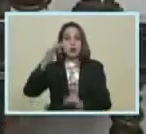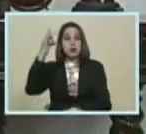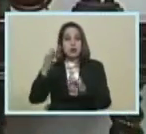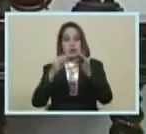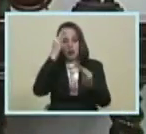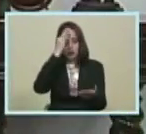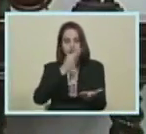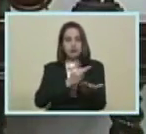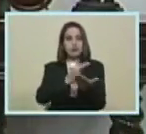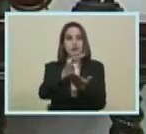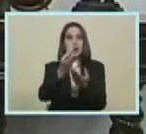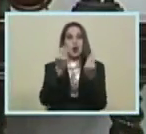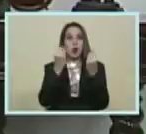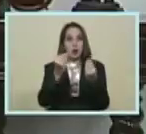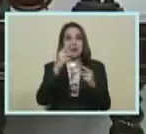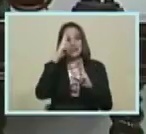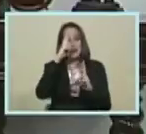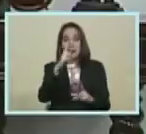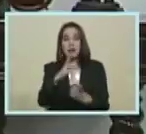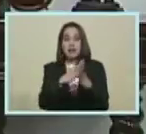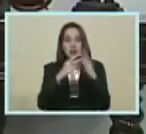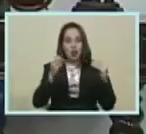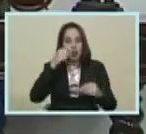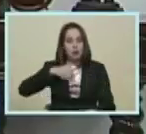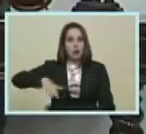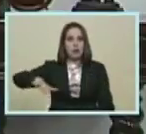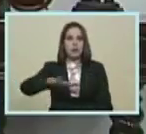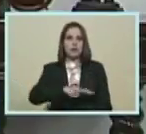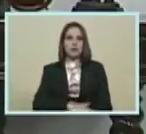cumplan Se cumpla Y se respete Al pueblo